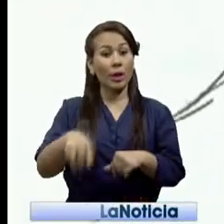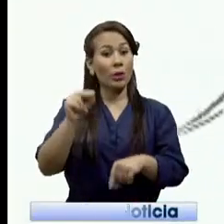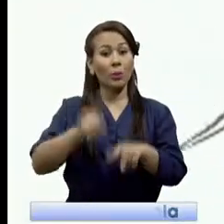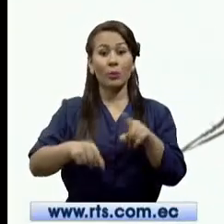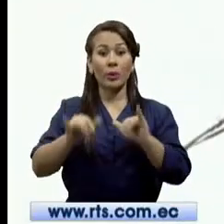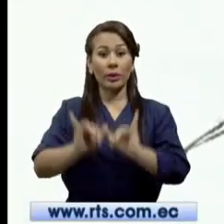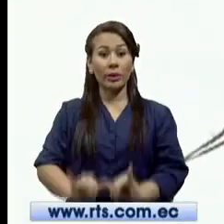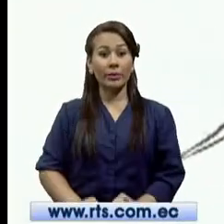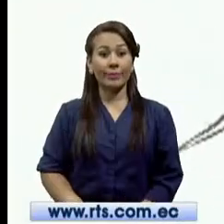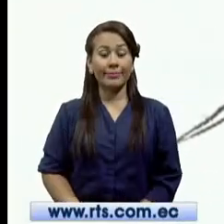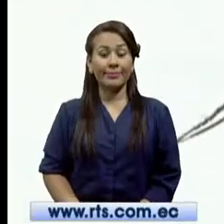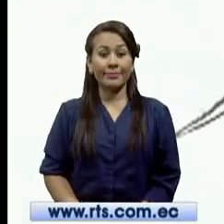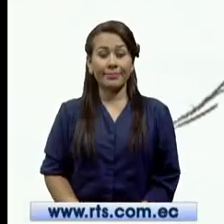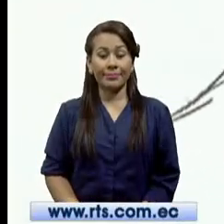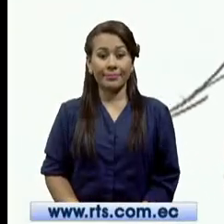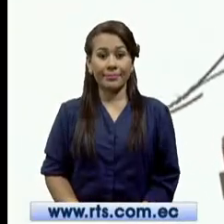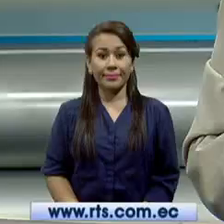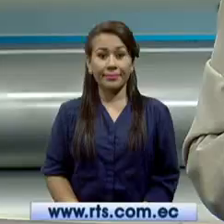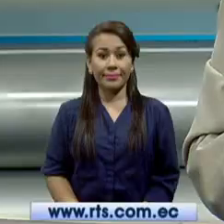Informó José Morales.